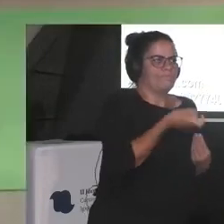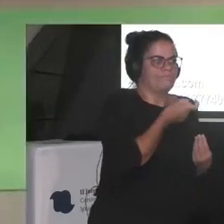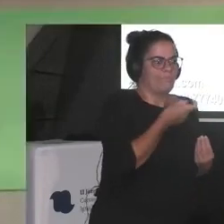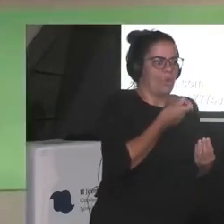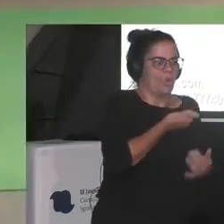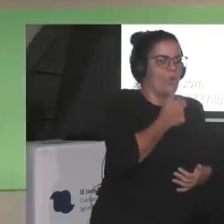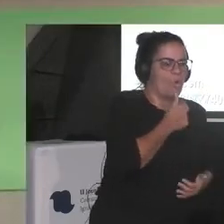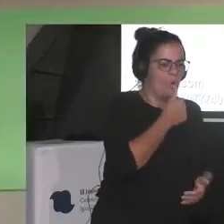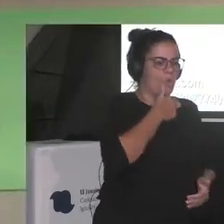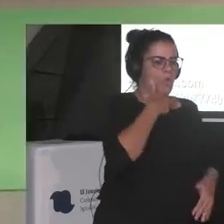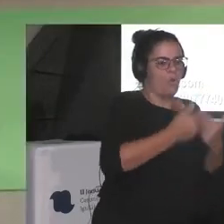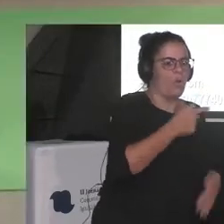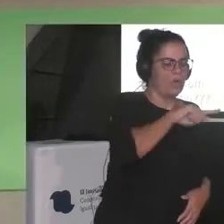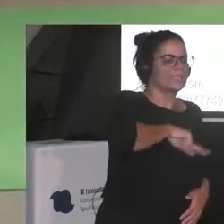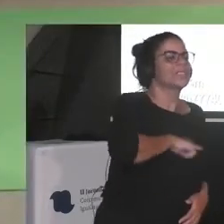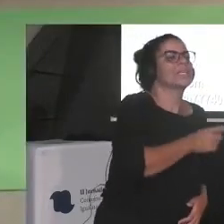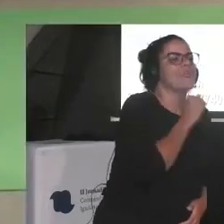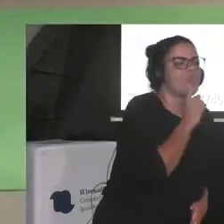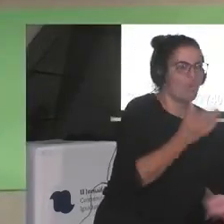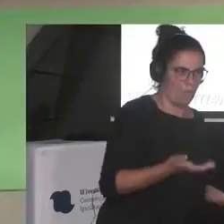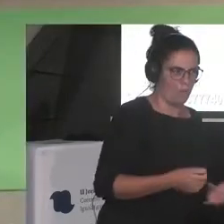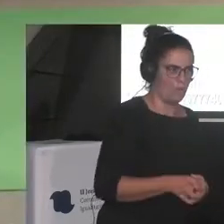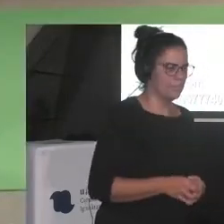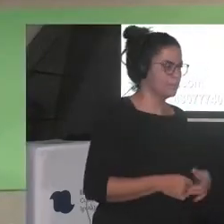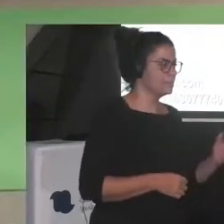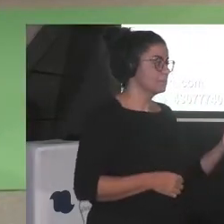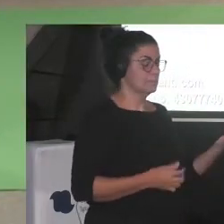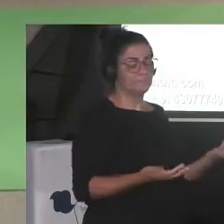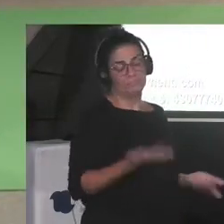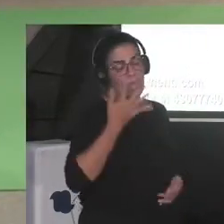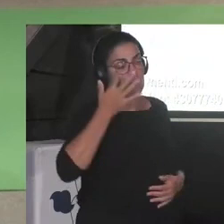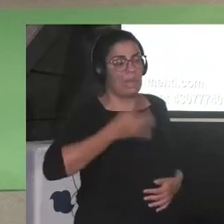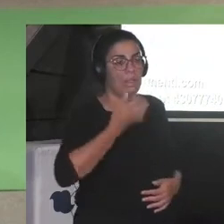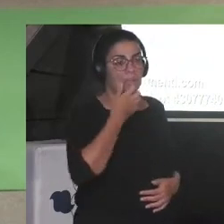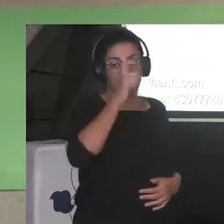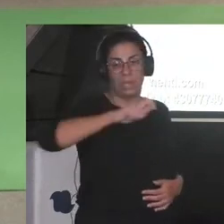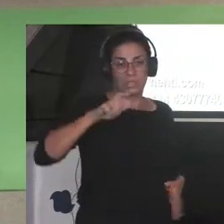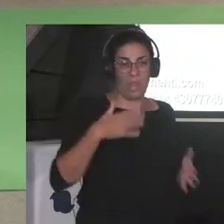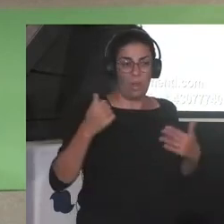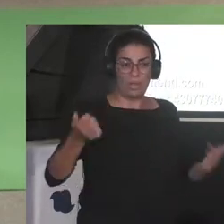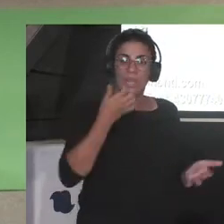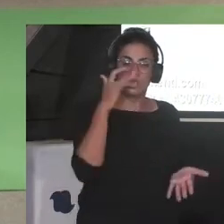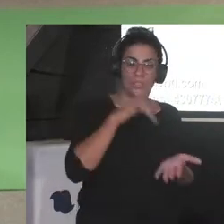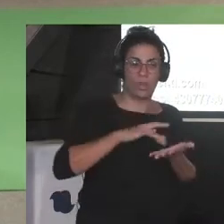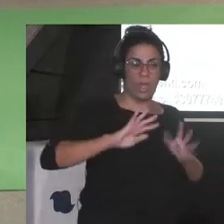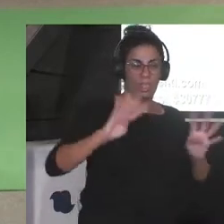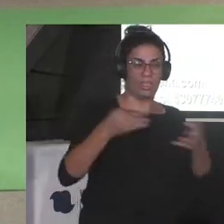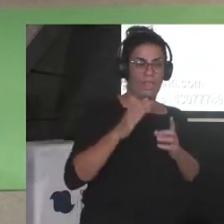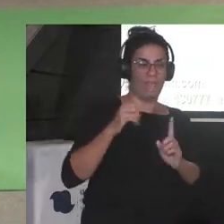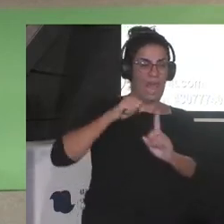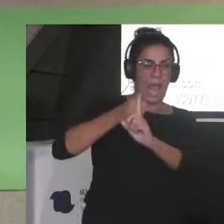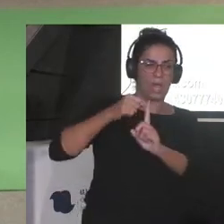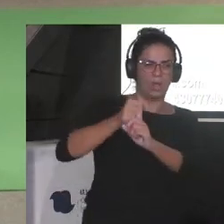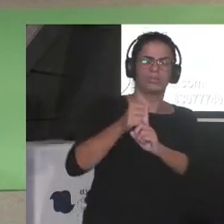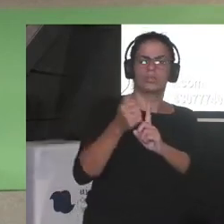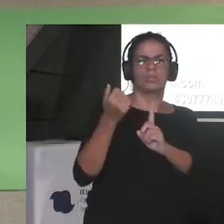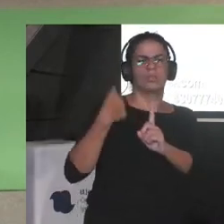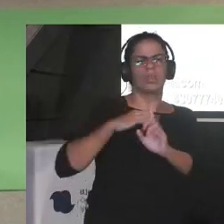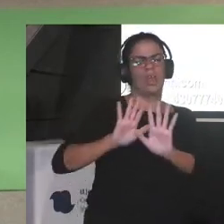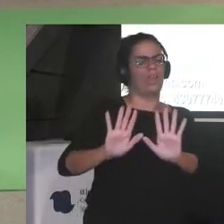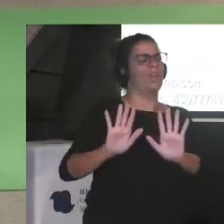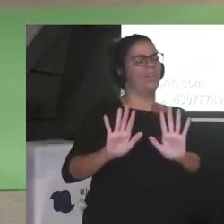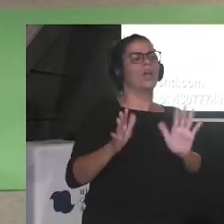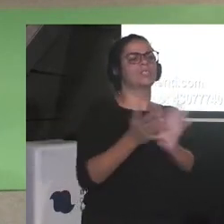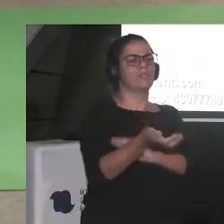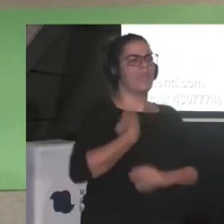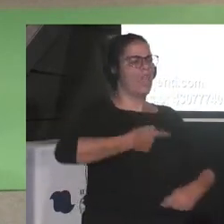Bueno en realidad como que todas las que hemos soportado ciberacoso hemos bajado nuestro ritmo ya no nos metemos en todas las peleitas ya no